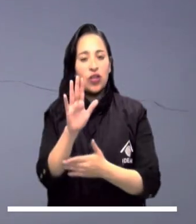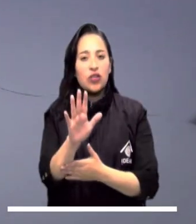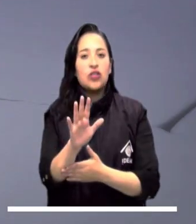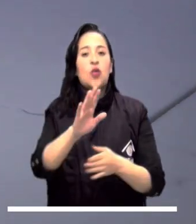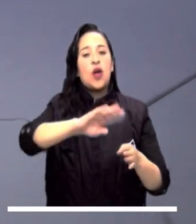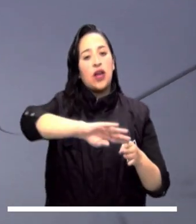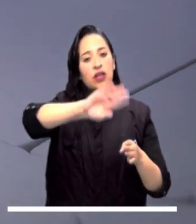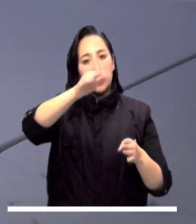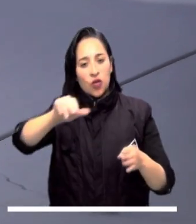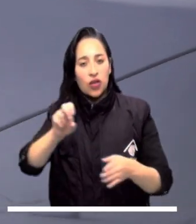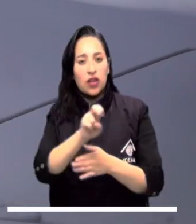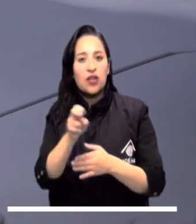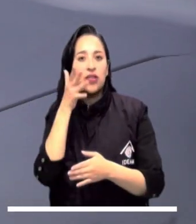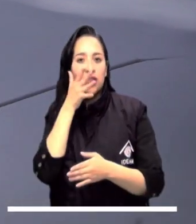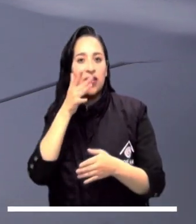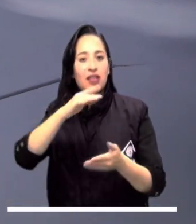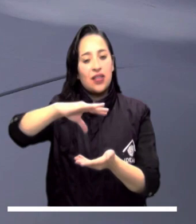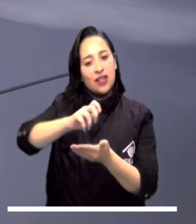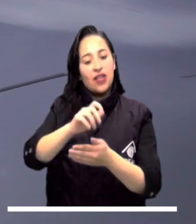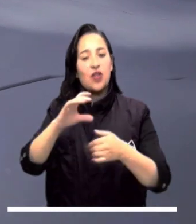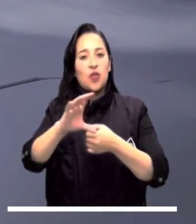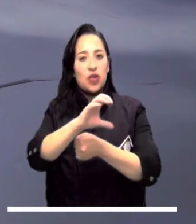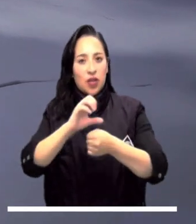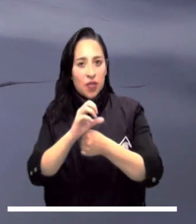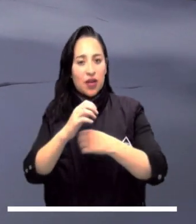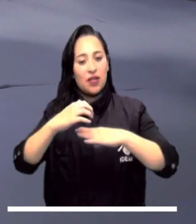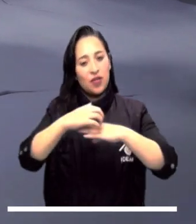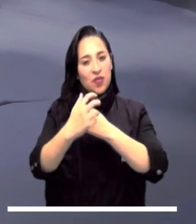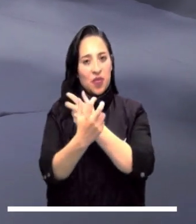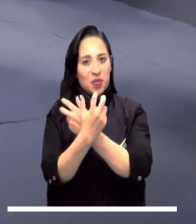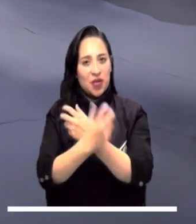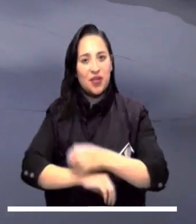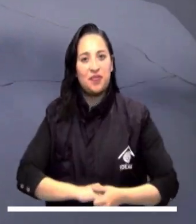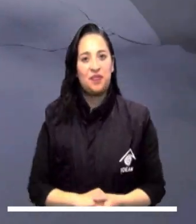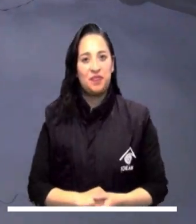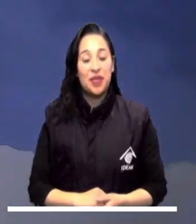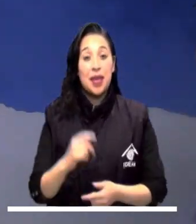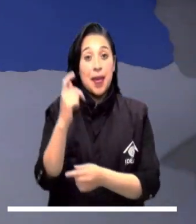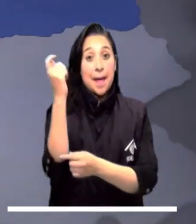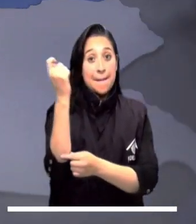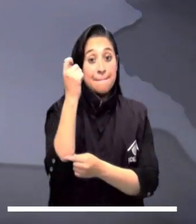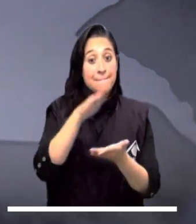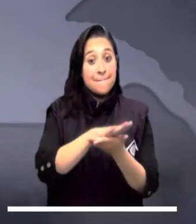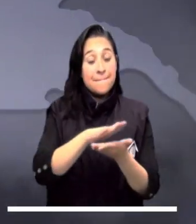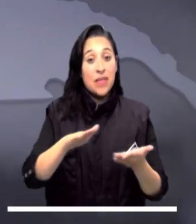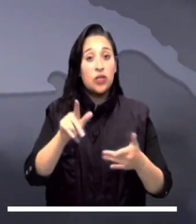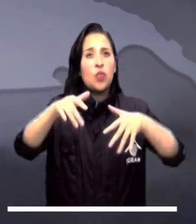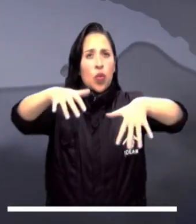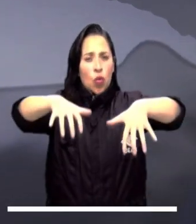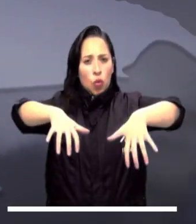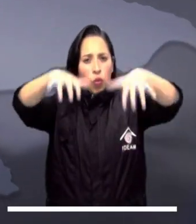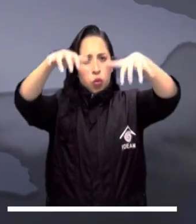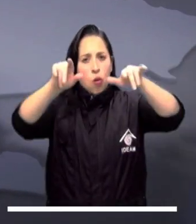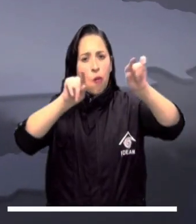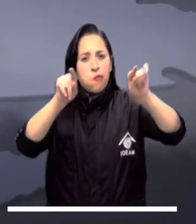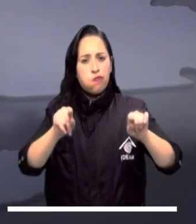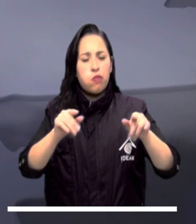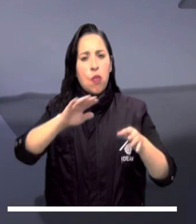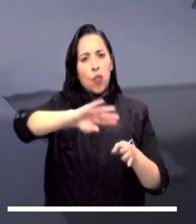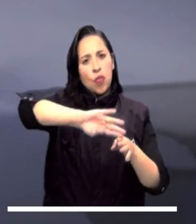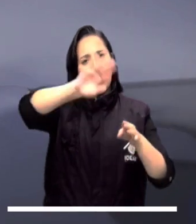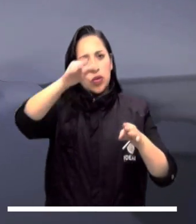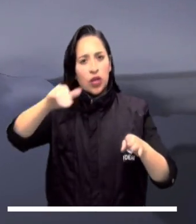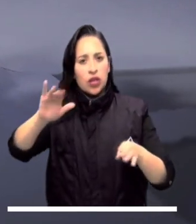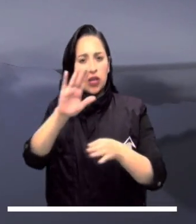moderadas en el oriente de Antioquia, Los Santanderes, Cundinamarca, Tolima y Puyla. Los llanos orientales pueden presentar